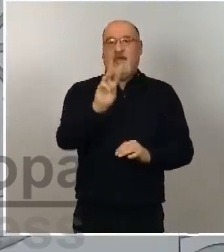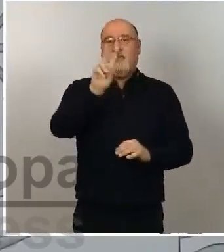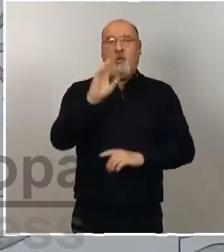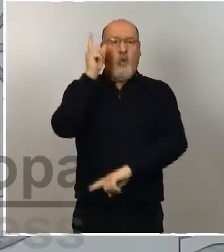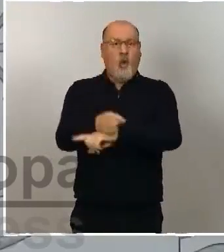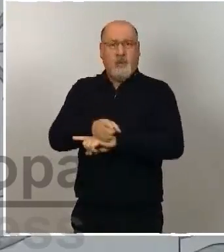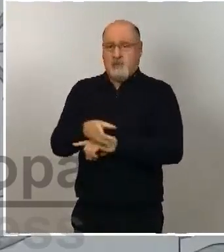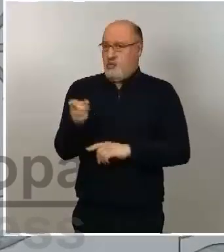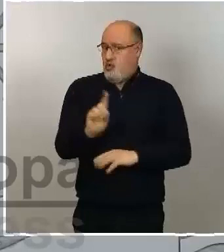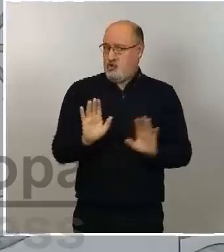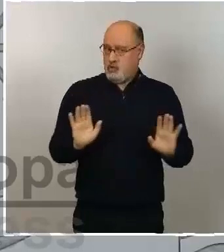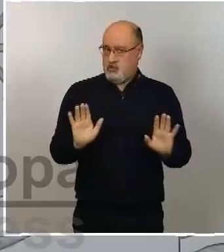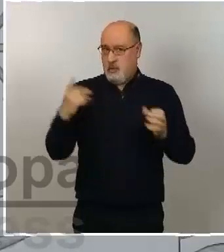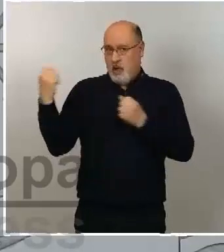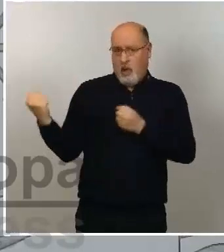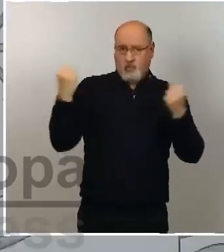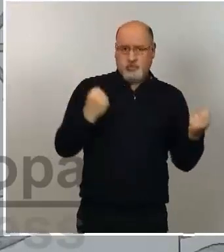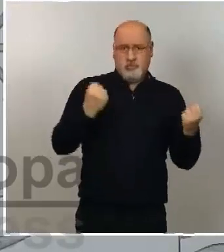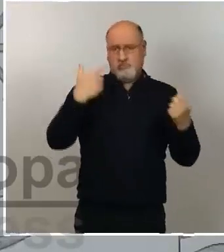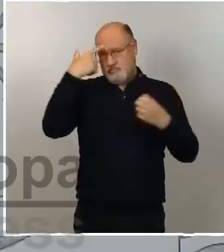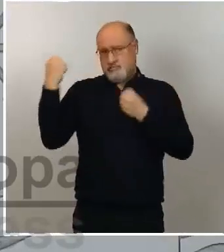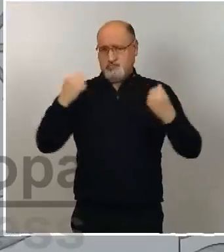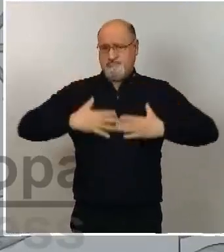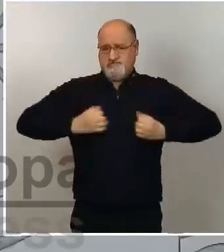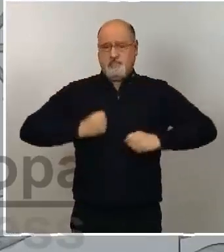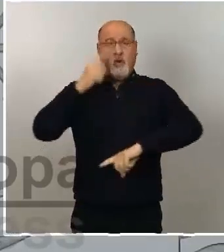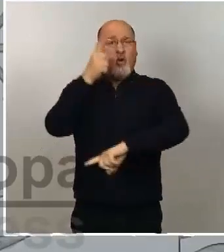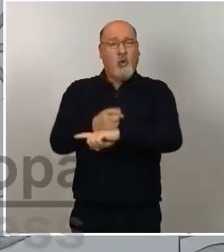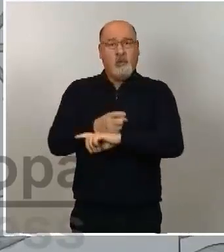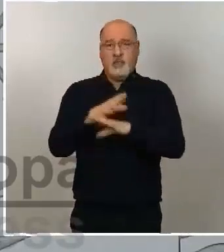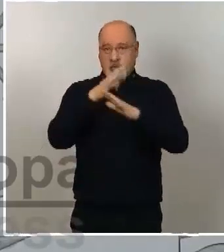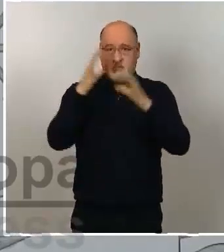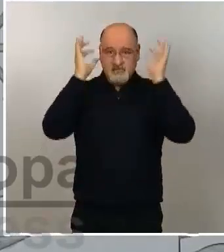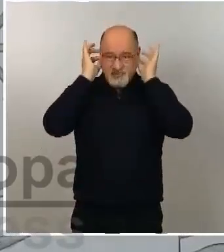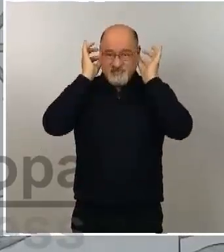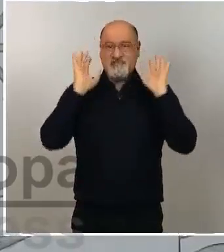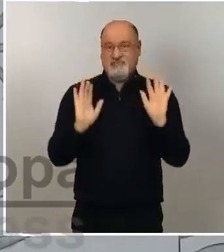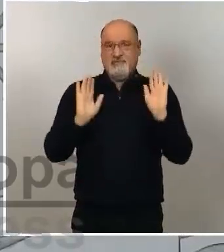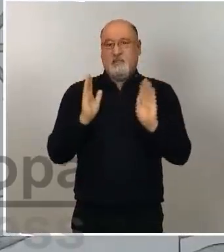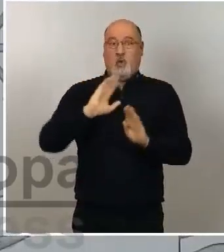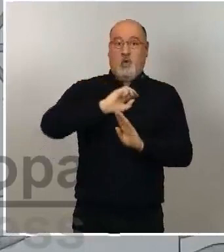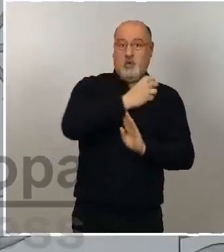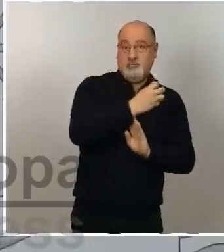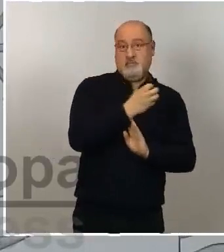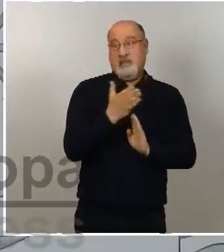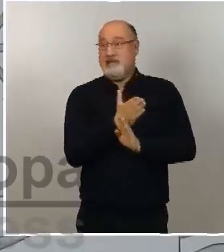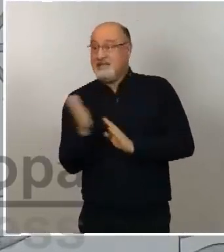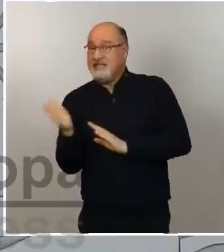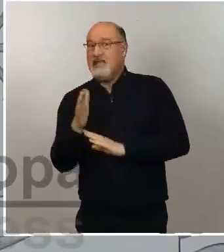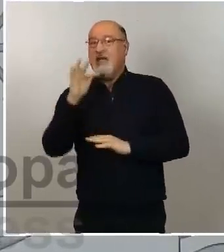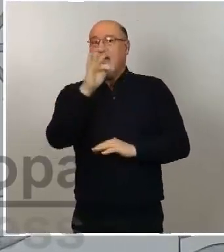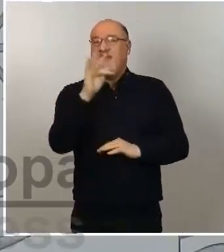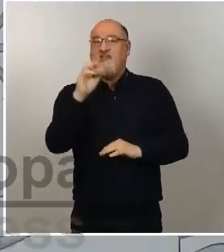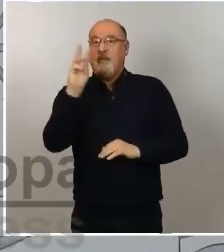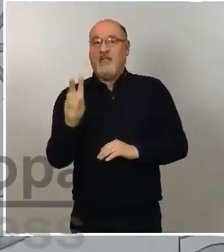Las autoridades sanitarias en nuestro país no las han establecido como obligatorias, como sí se ha hecho en otros